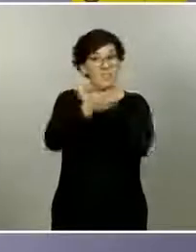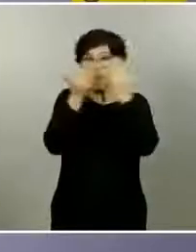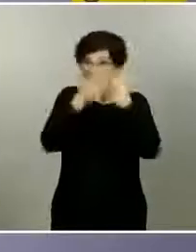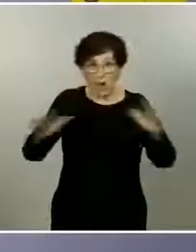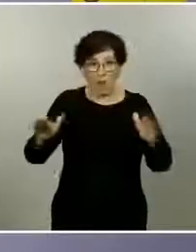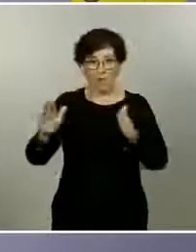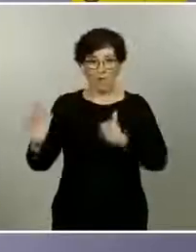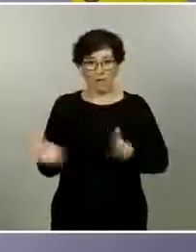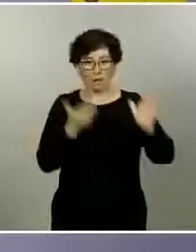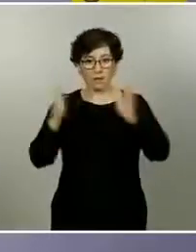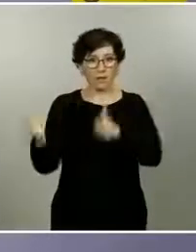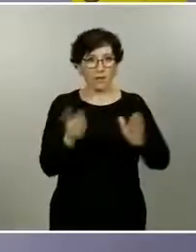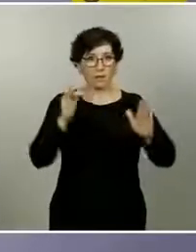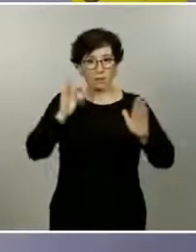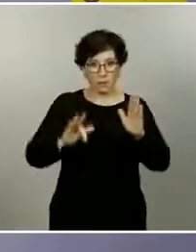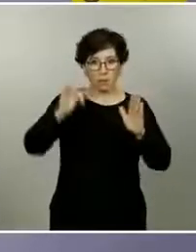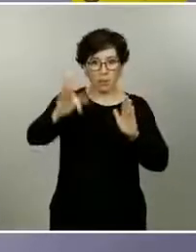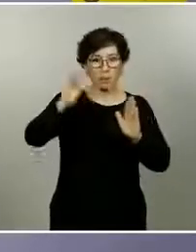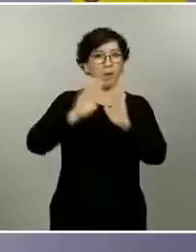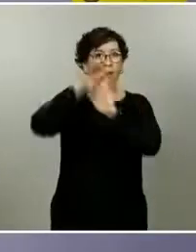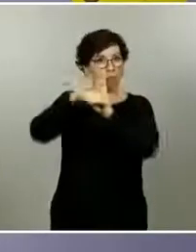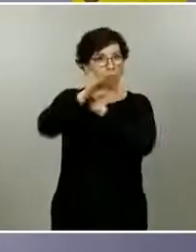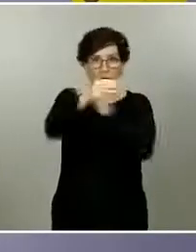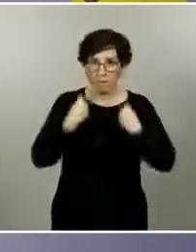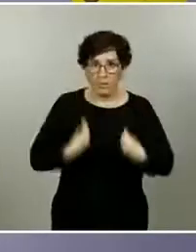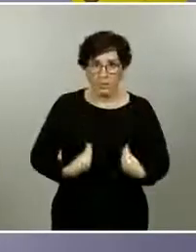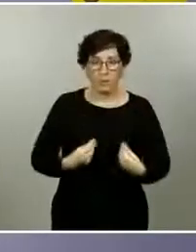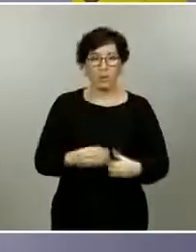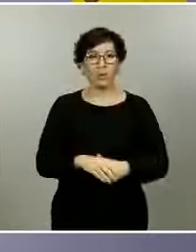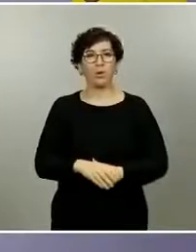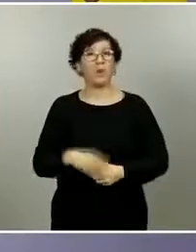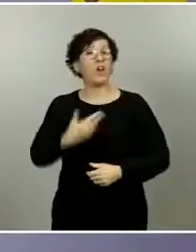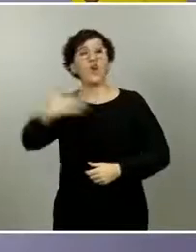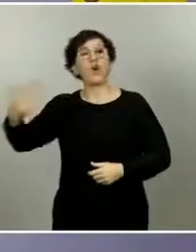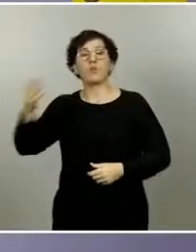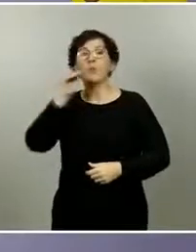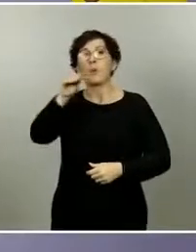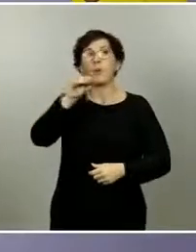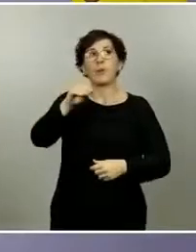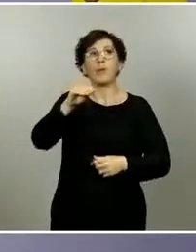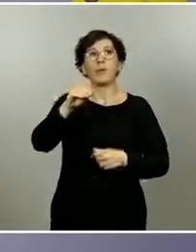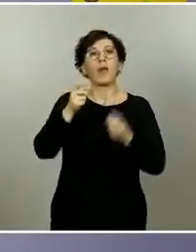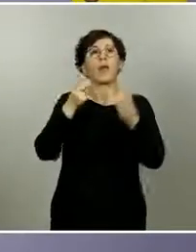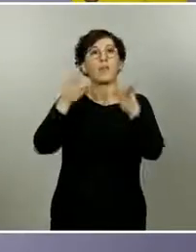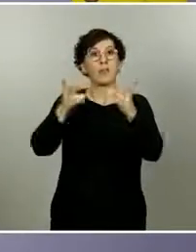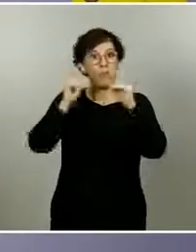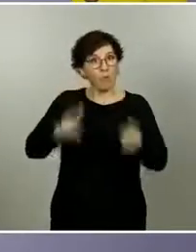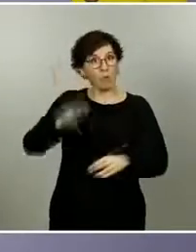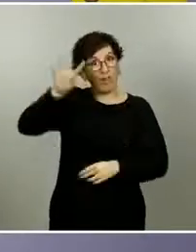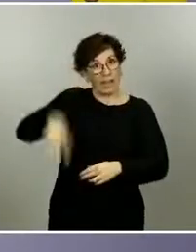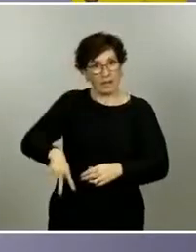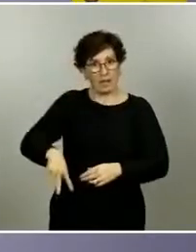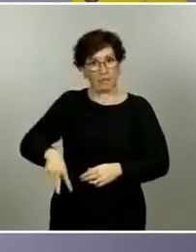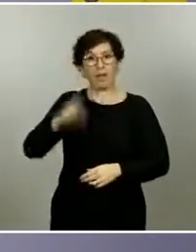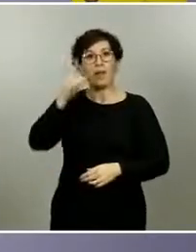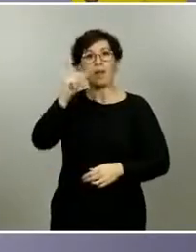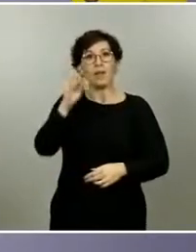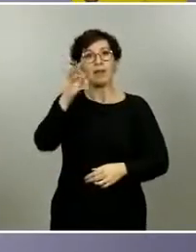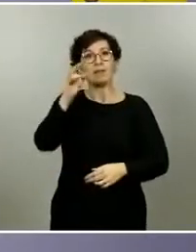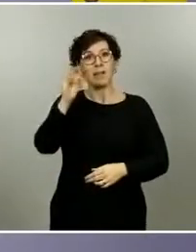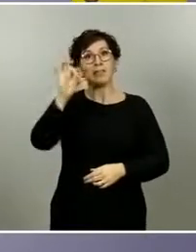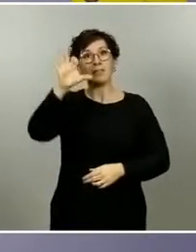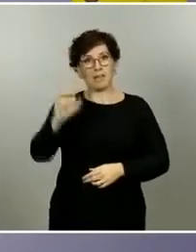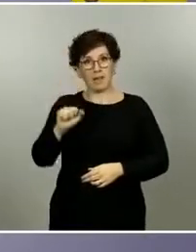avanzando en las fases de desconfinamiento? Y hay otros medios que preguntan por las cifras de fallecidos en Cataluña. Datadista